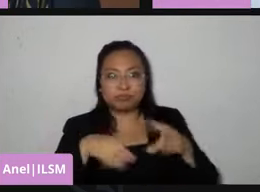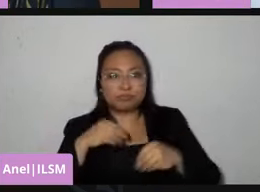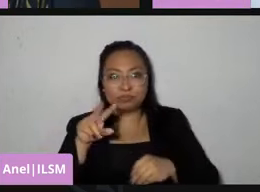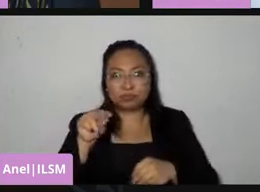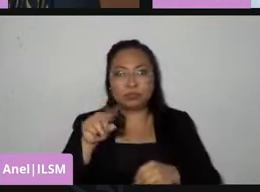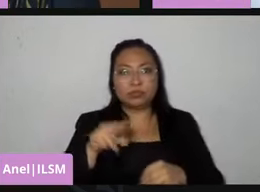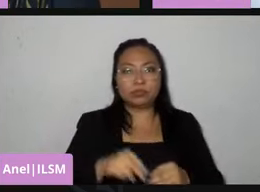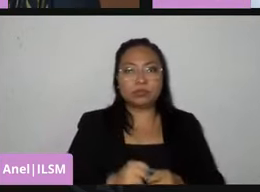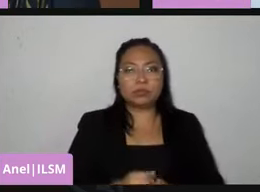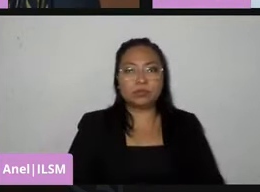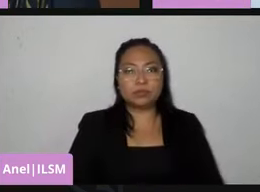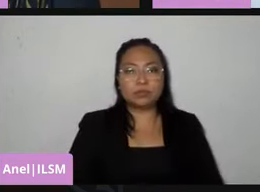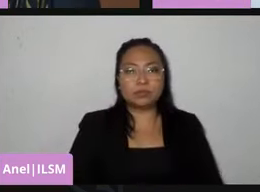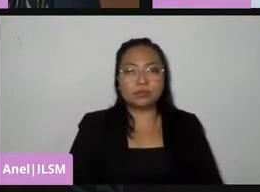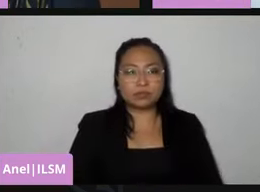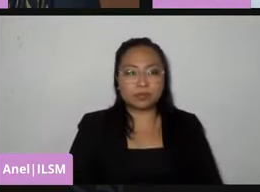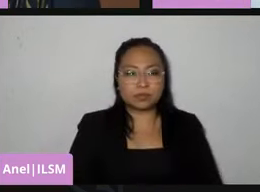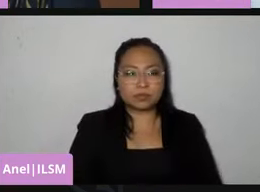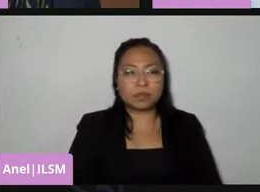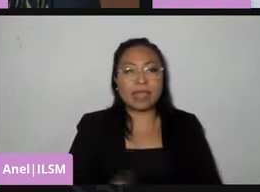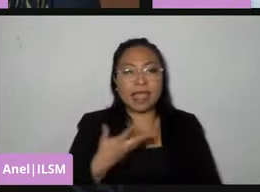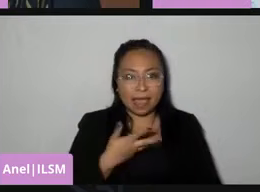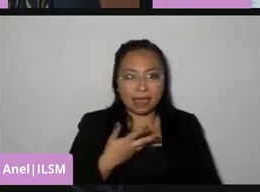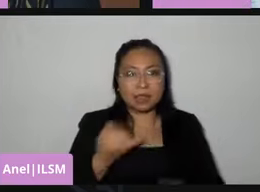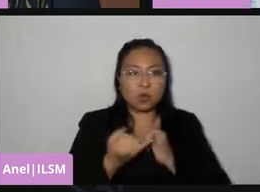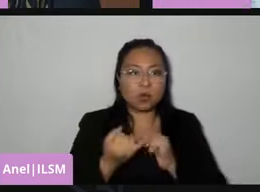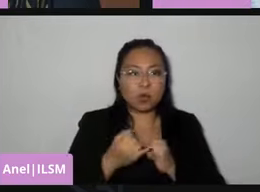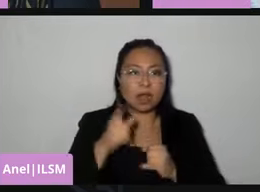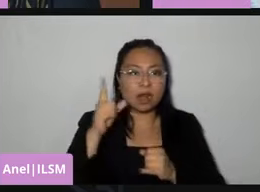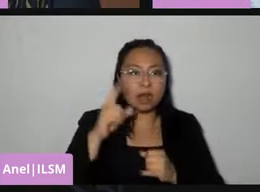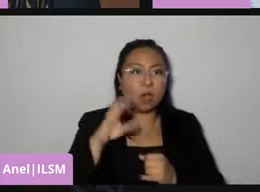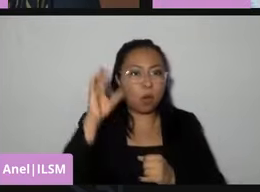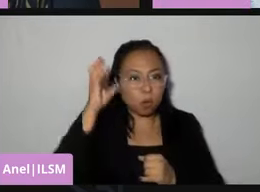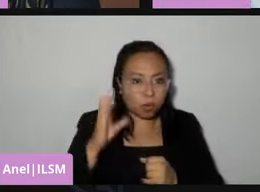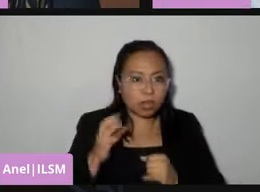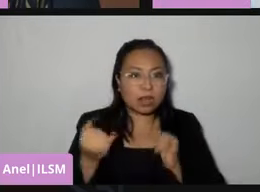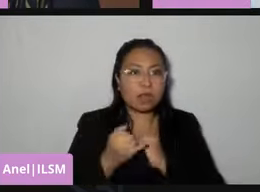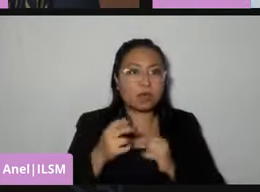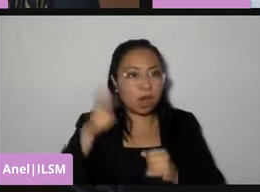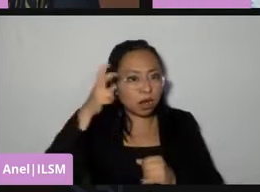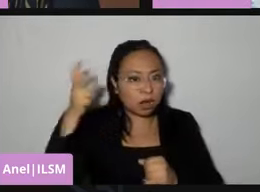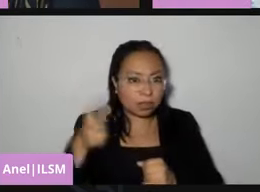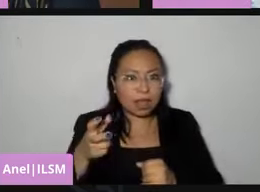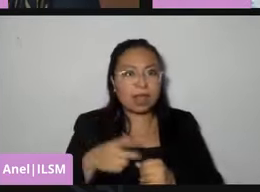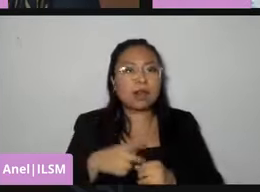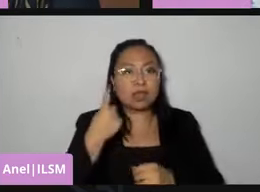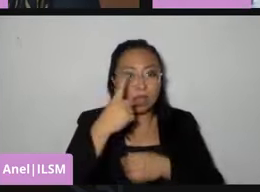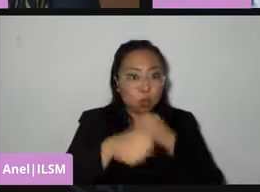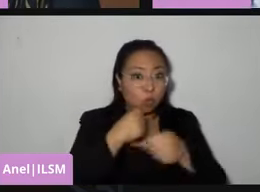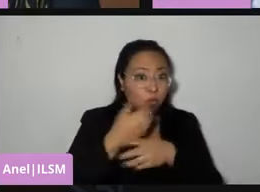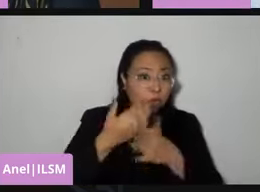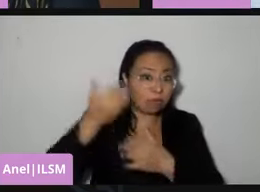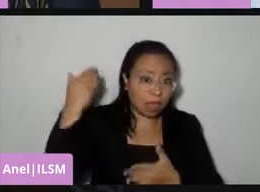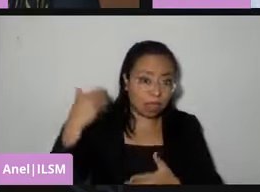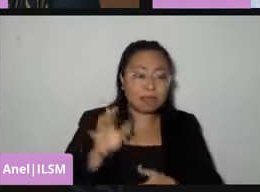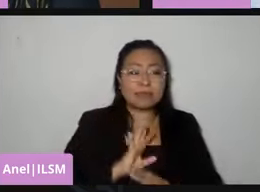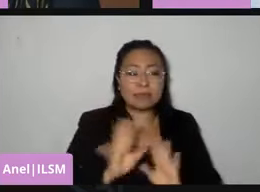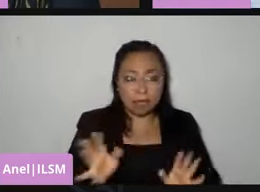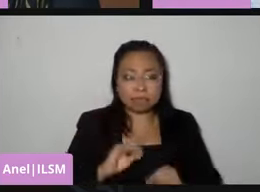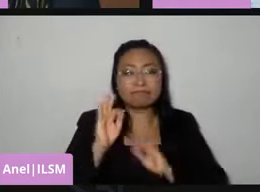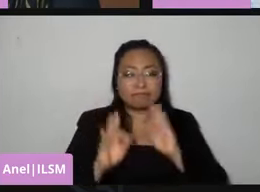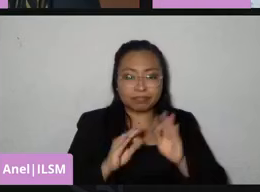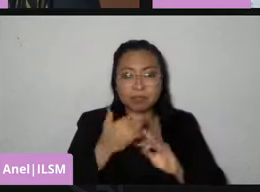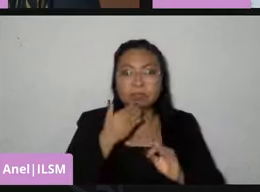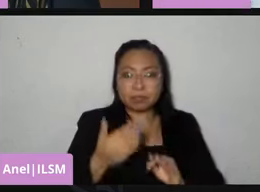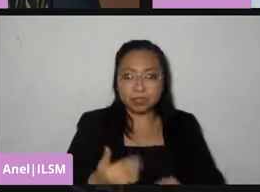¿no? Entonces ya se han celebrado elecciones en Coahuila y en Hidalgo el año pasado con estos protocolos de salud que han sido muy efectivos.